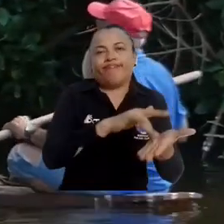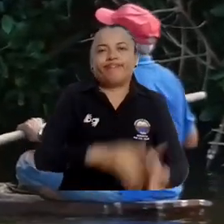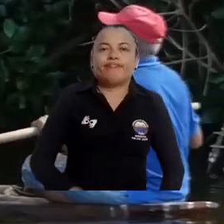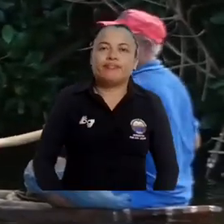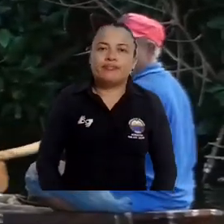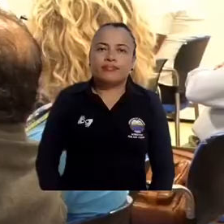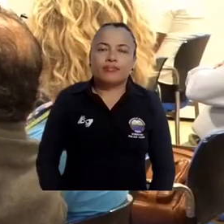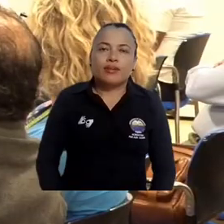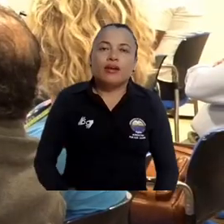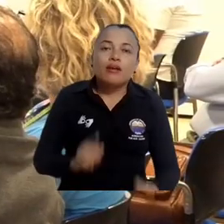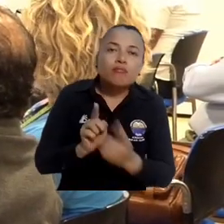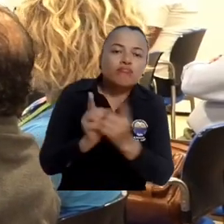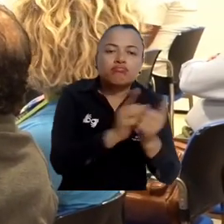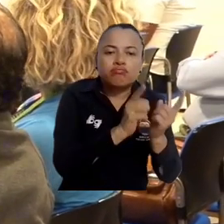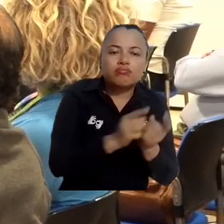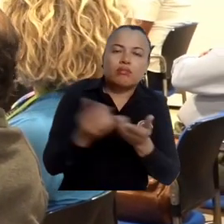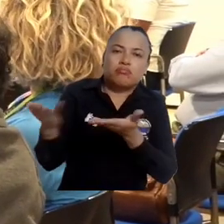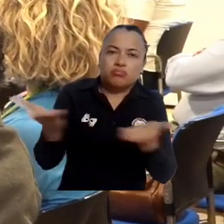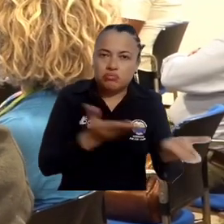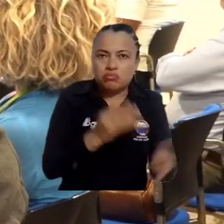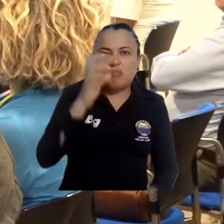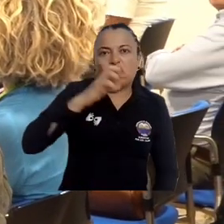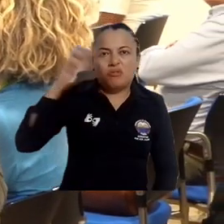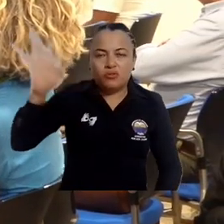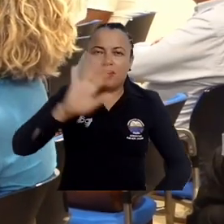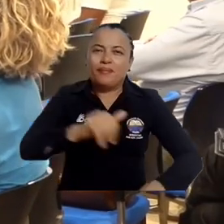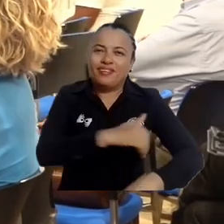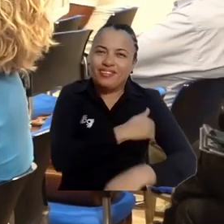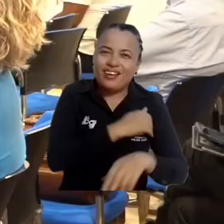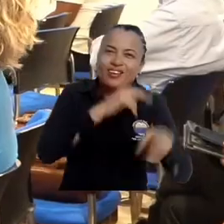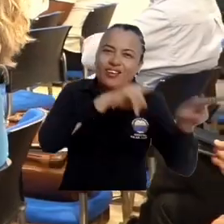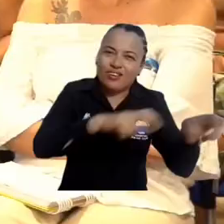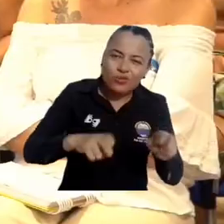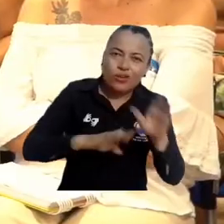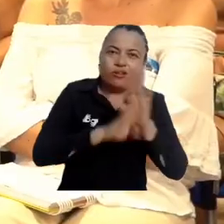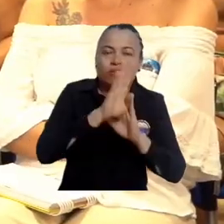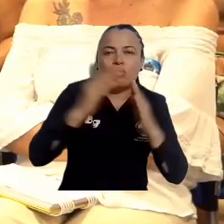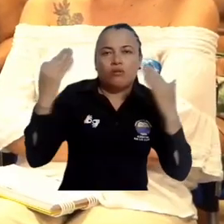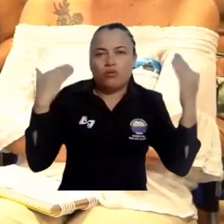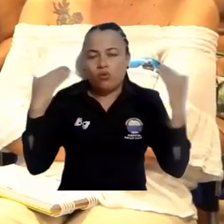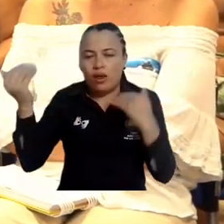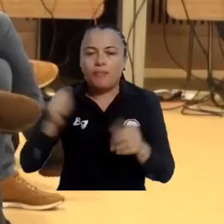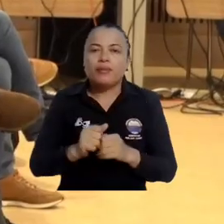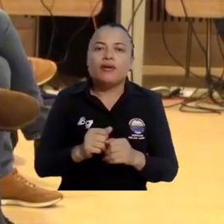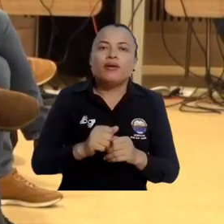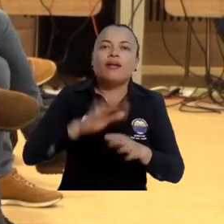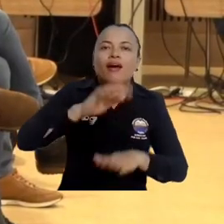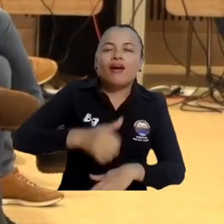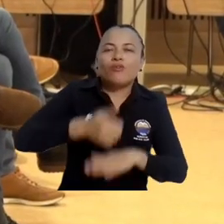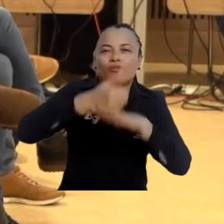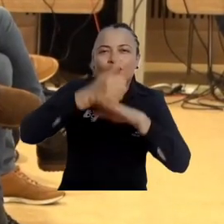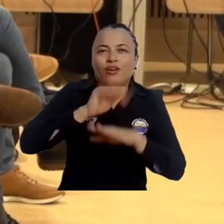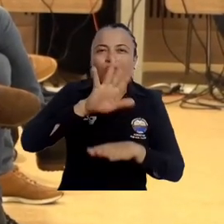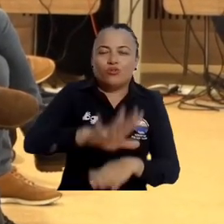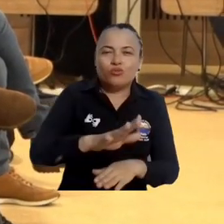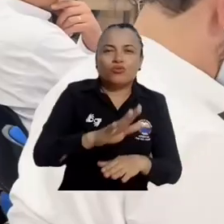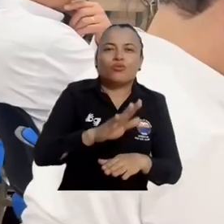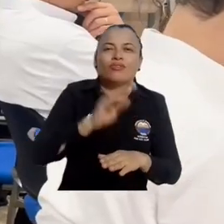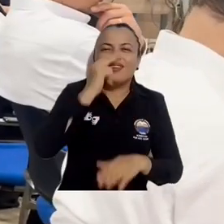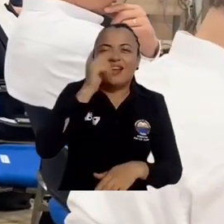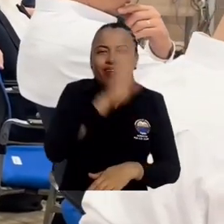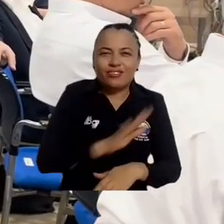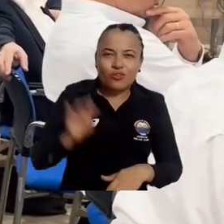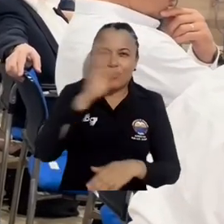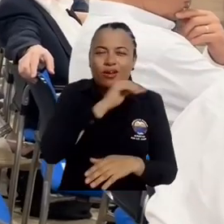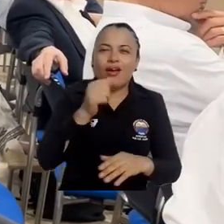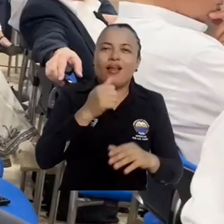participación. El encuentro acogió a profesionales del Ministerio de Agricultura y Desarrollo Rural, la Autoridad Nacional de Agricultura